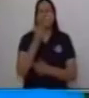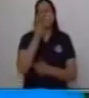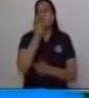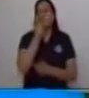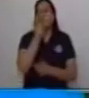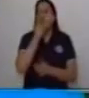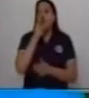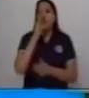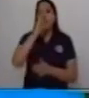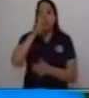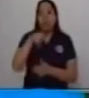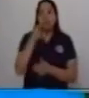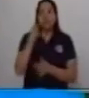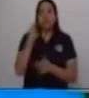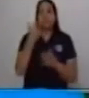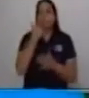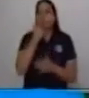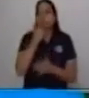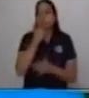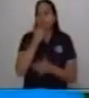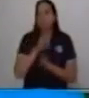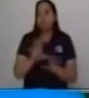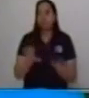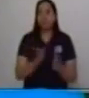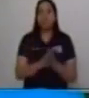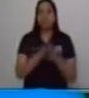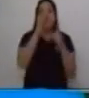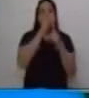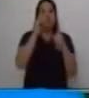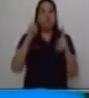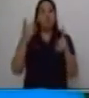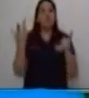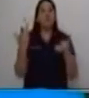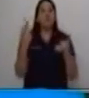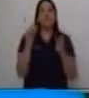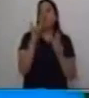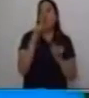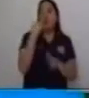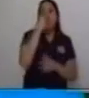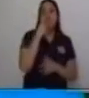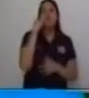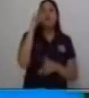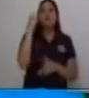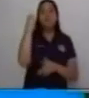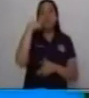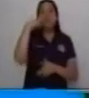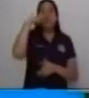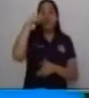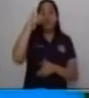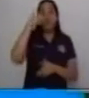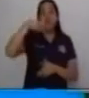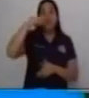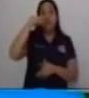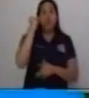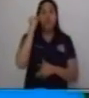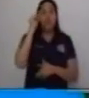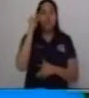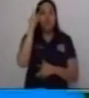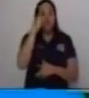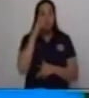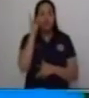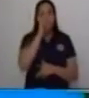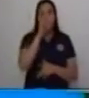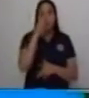bueno estas son las oraciones subordinadas sustantivas sus nexos son que si y sus ejemplos